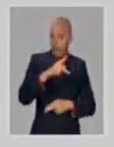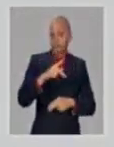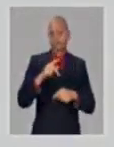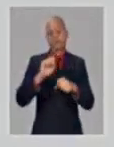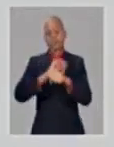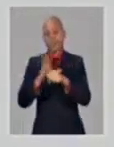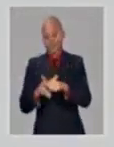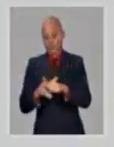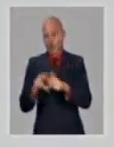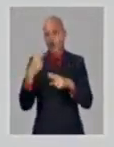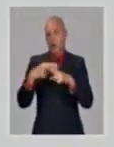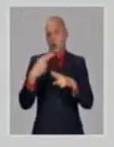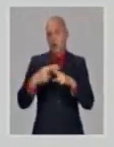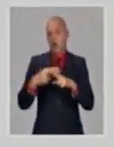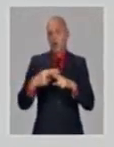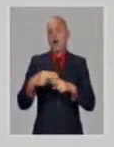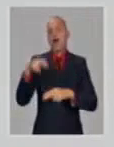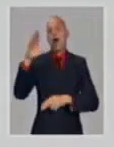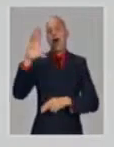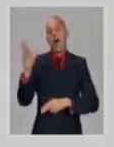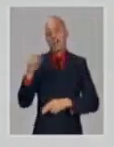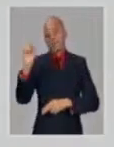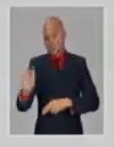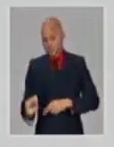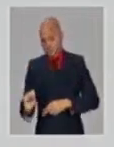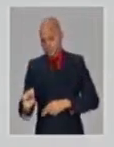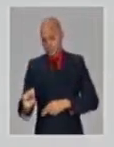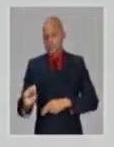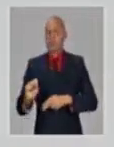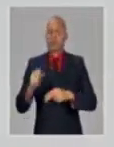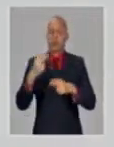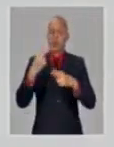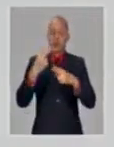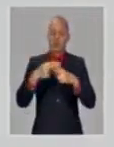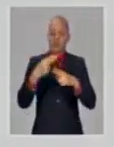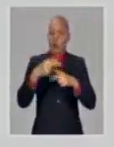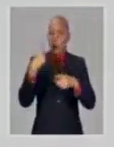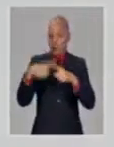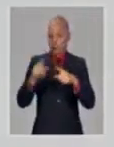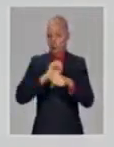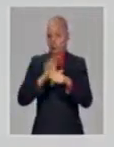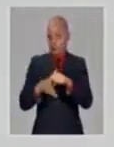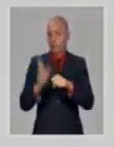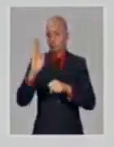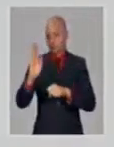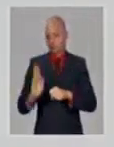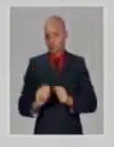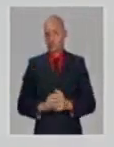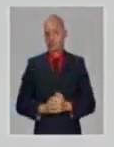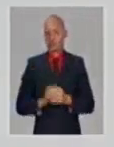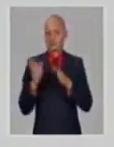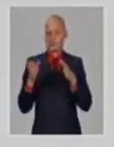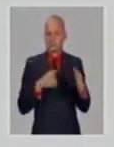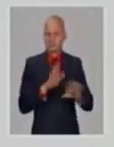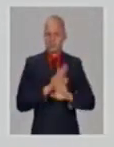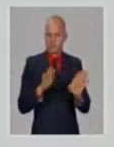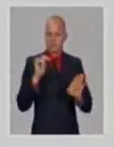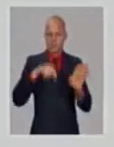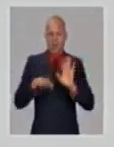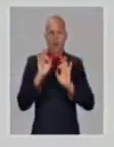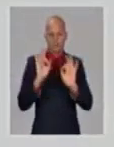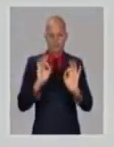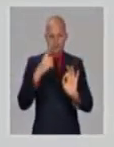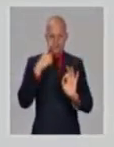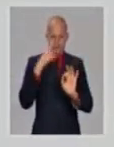la variante que sigue predominando es la del clavo G todas son G pero ya G con cambios esta